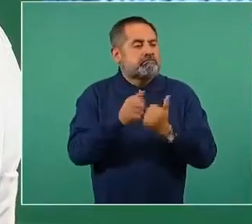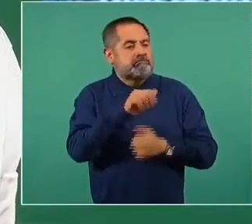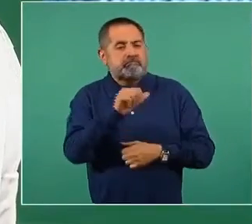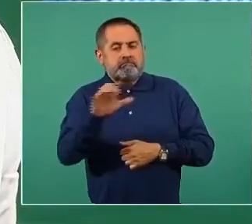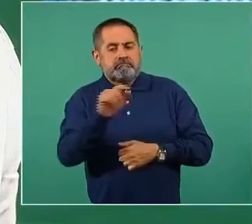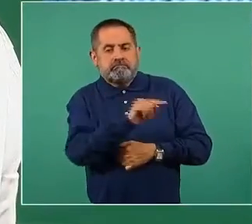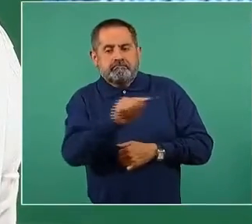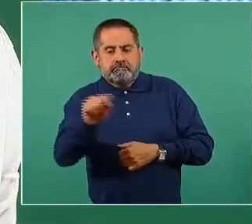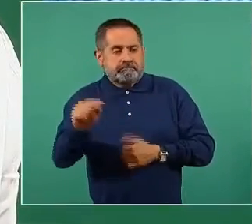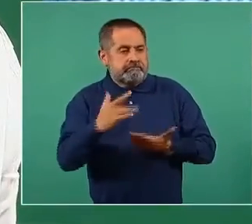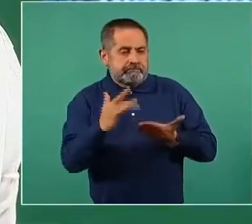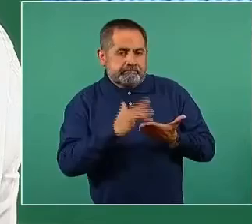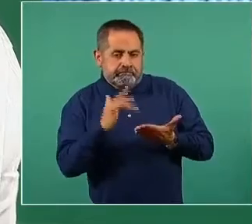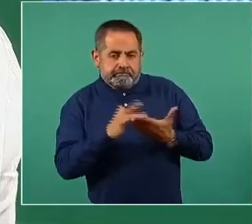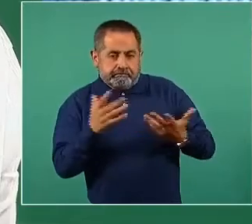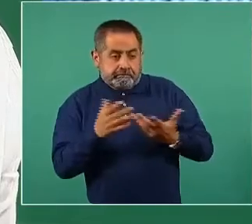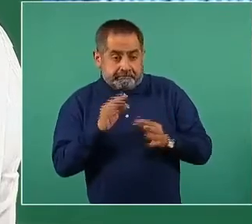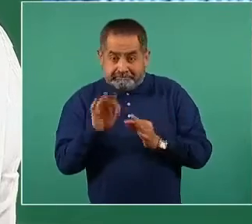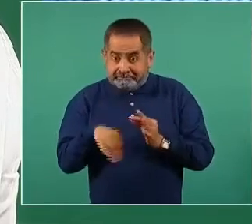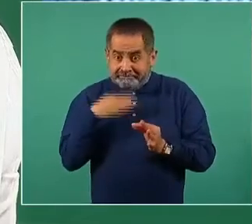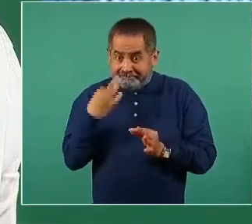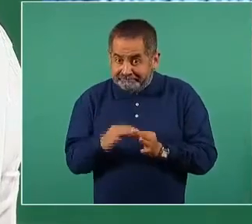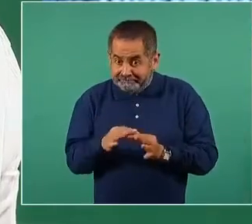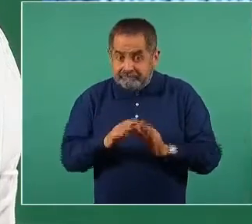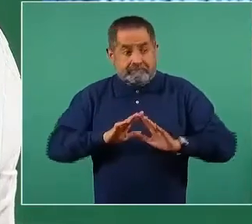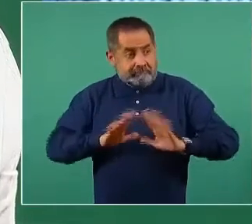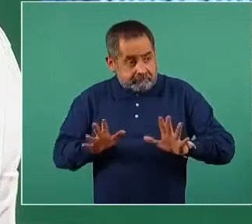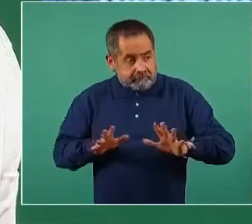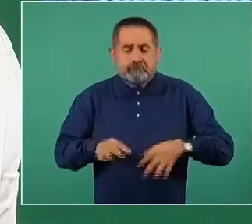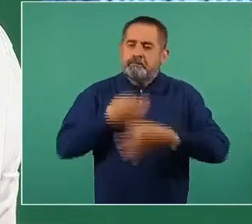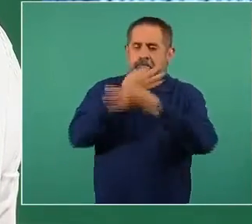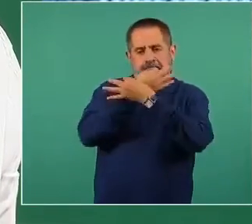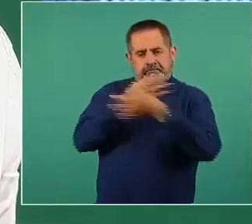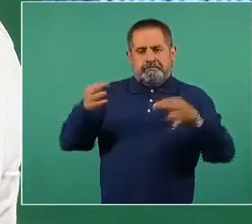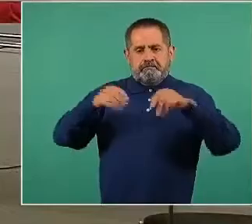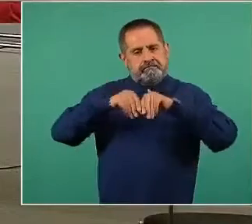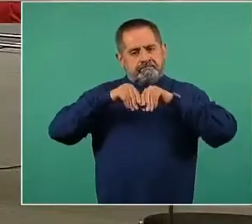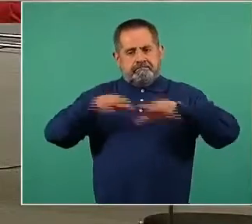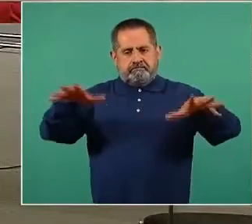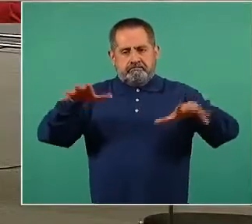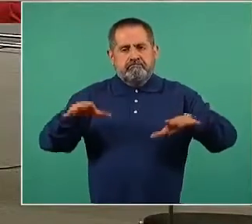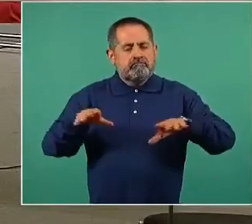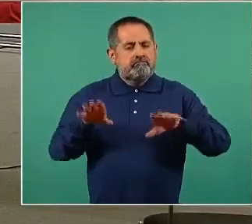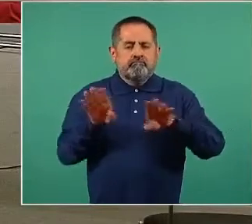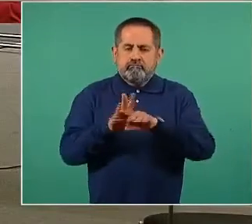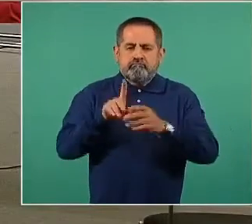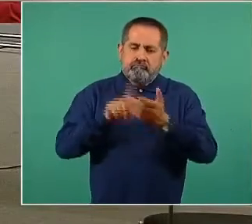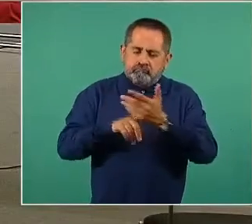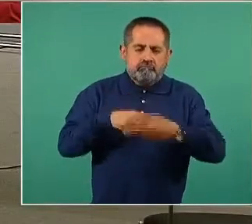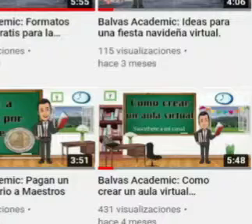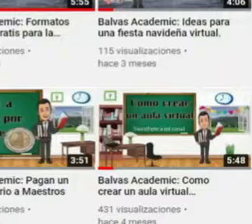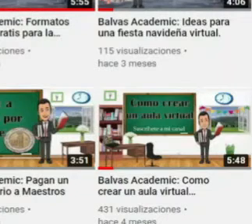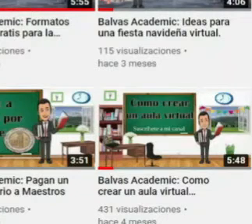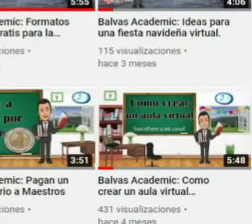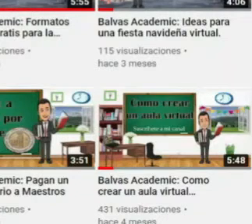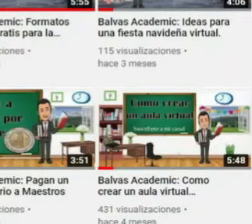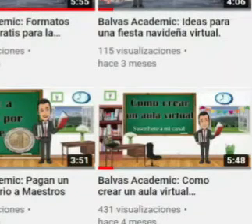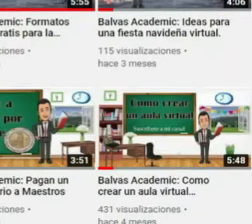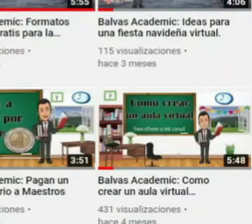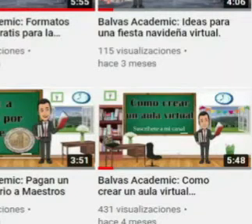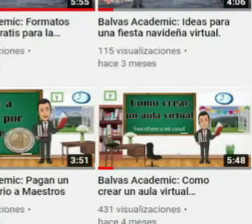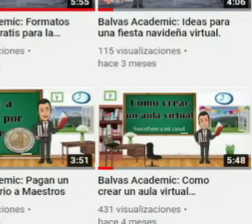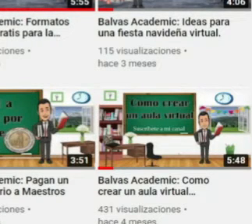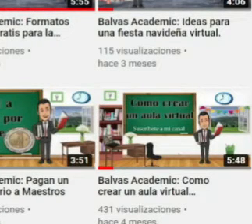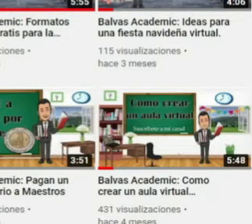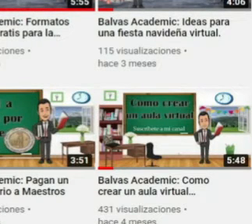civiles. Entonces, en cuanto lo tengamos listo, haremos el anuncio oficial de que entraremos en eso. Muchas